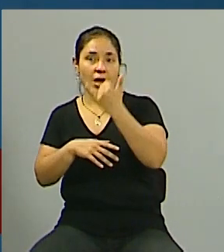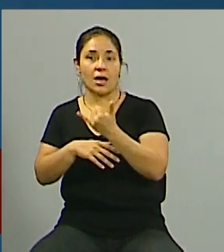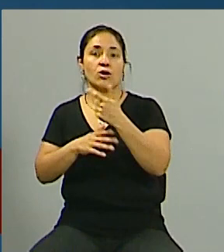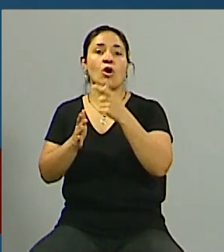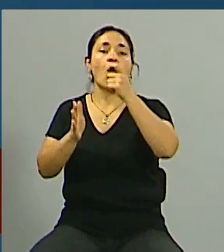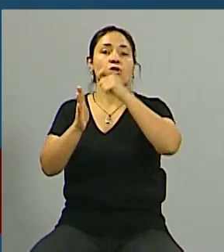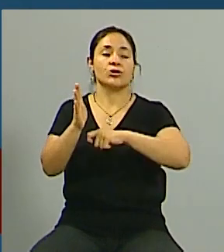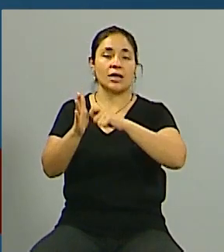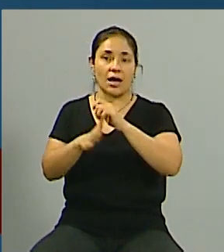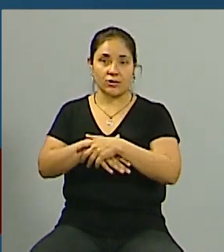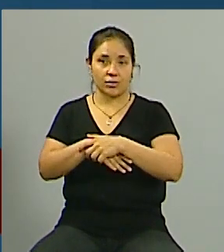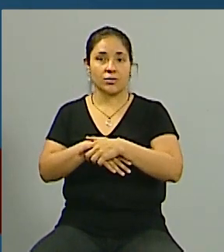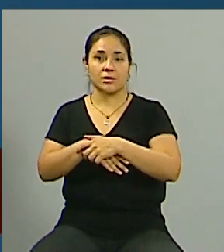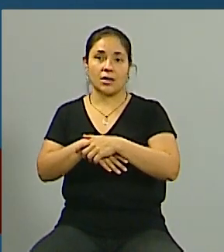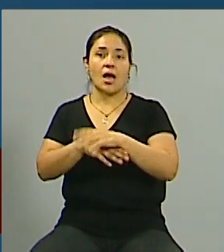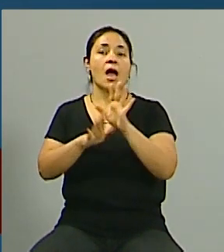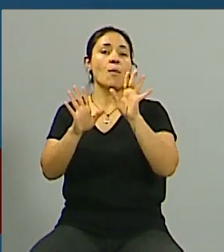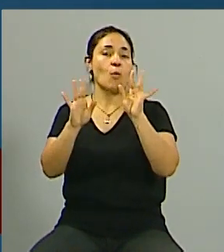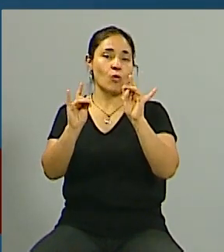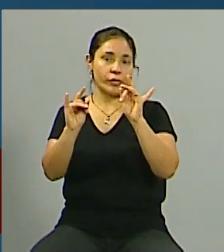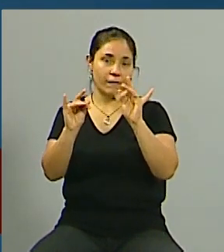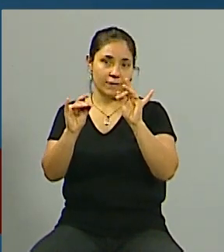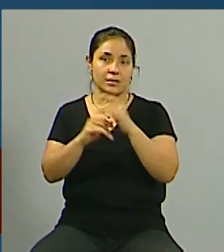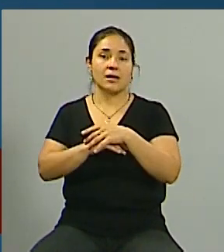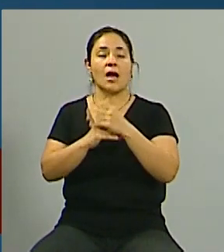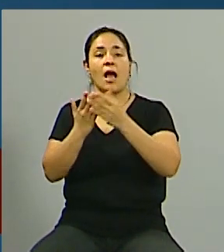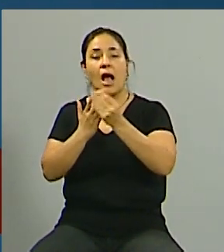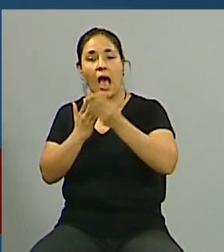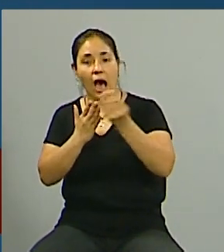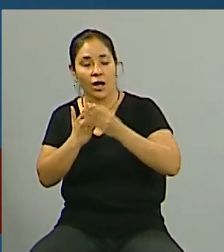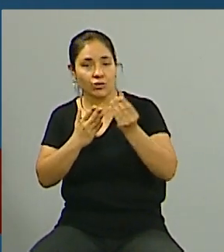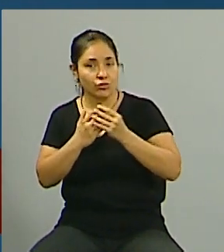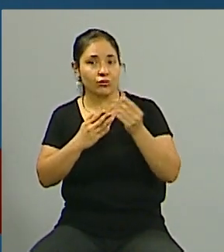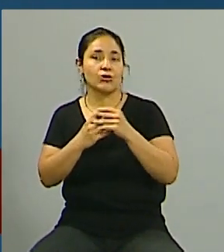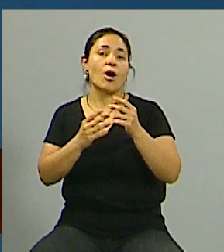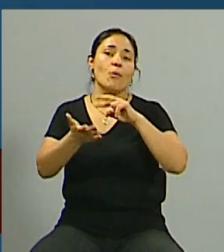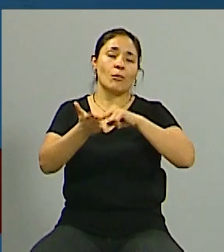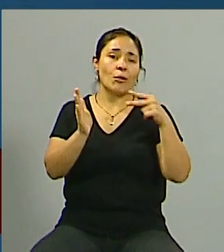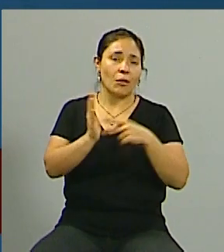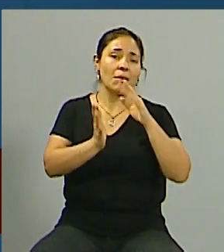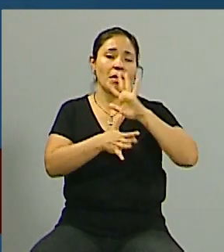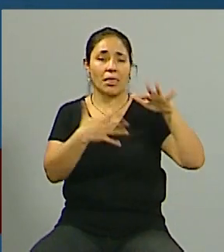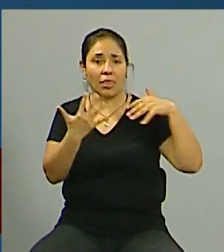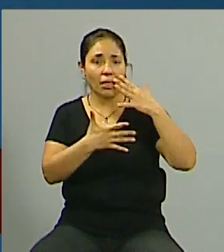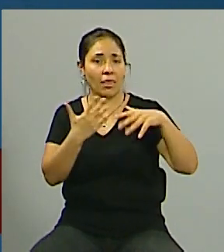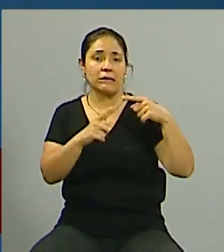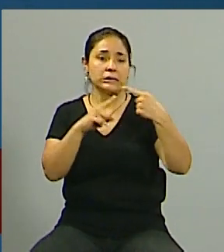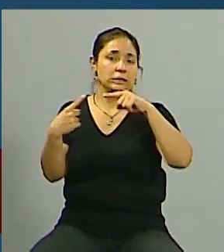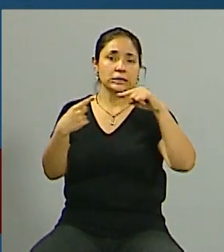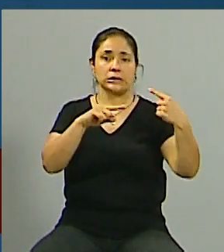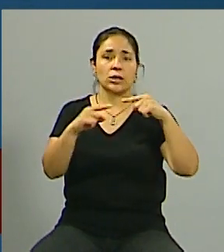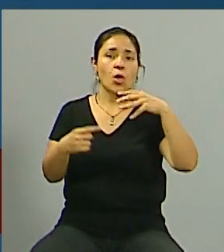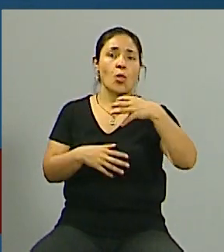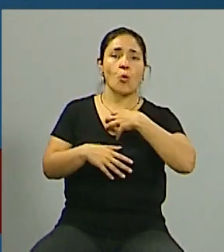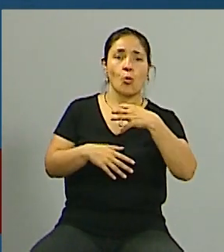contrato así que es muy complicado porque ya el gasto que vos tenías o el lío que ya te había generado esta discorda de tener con el